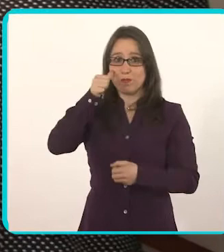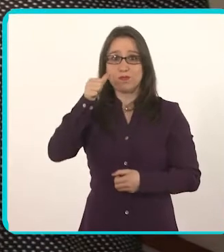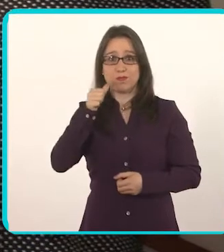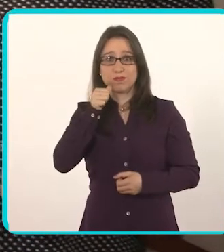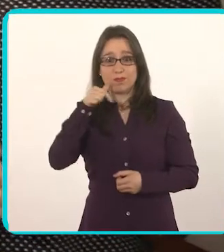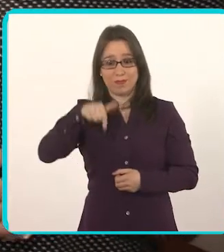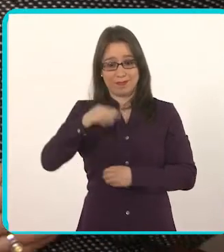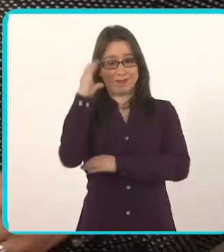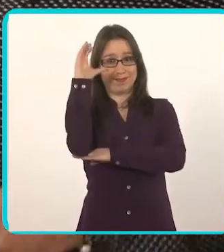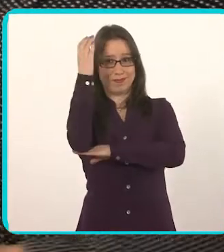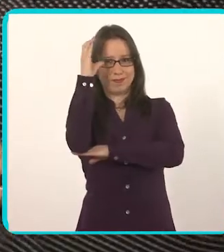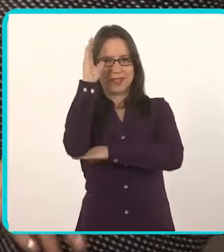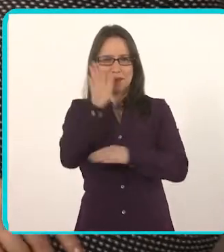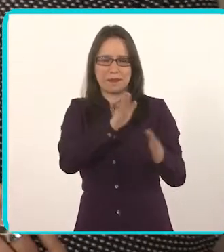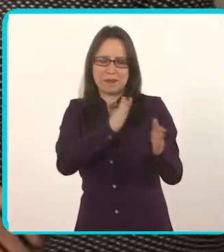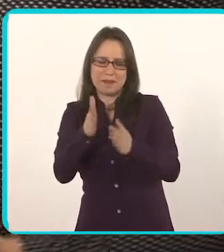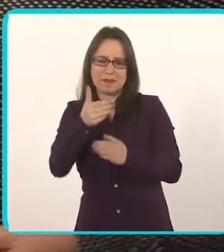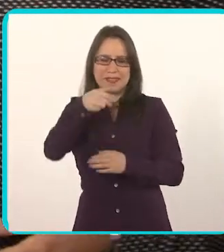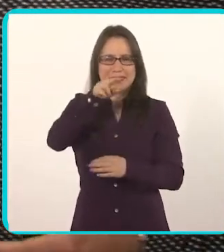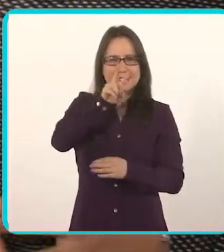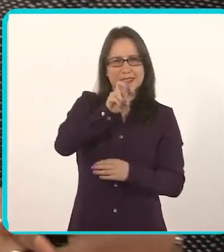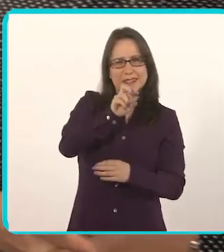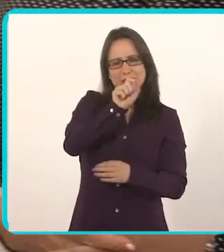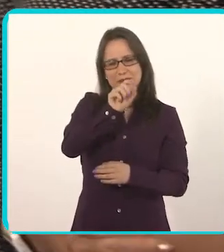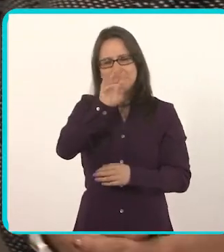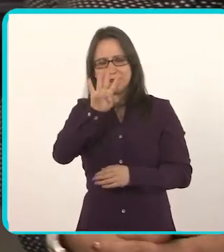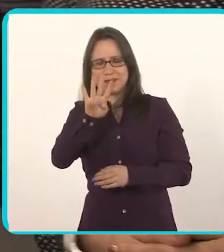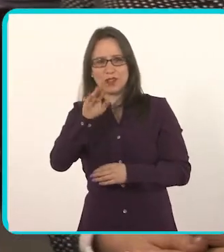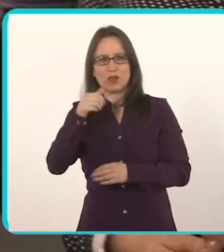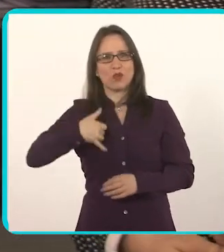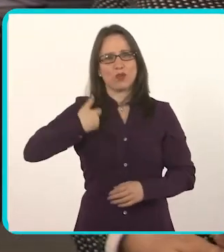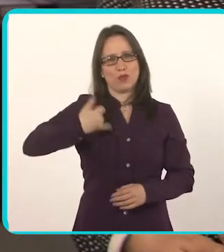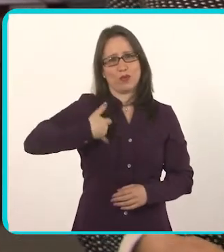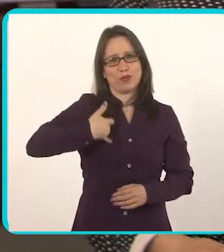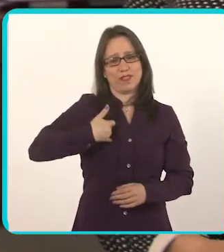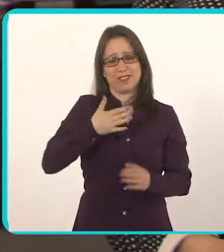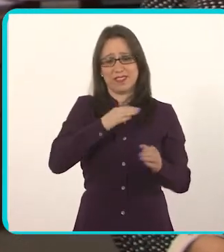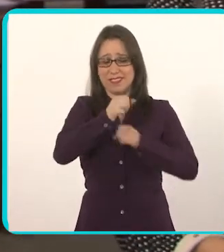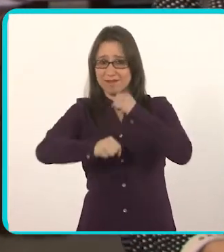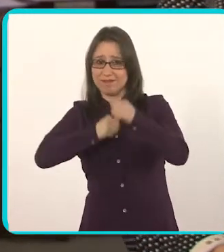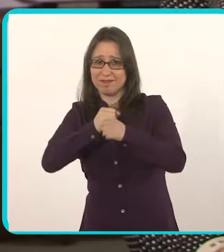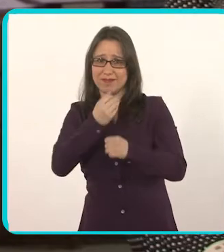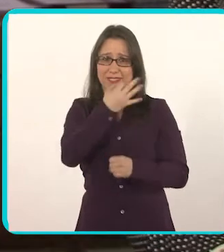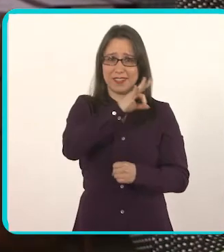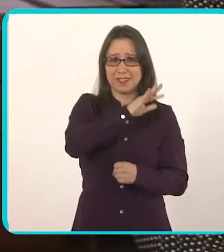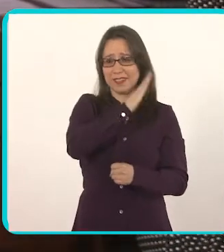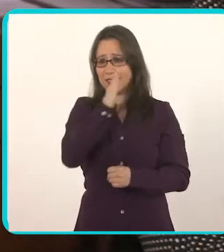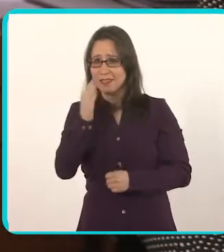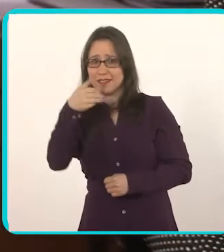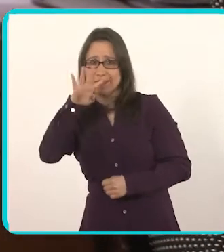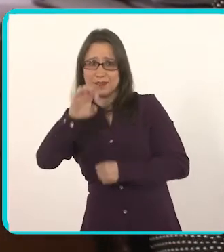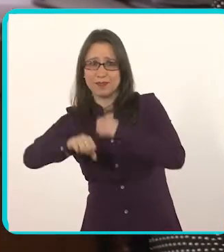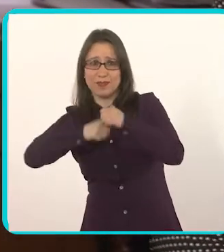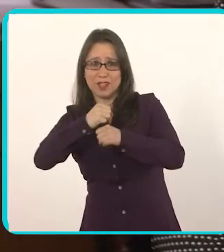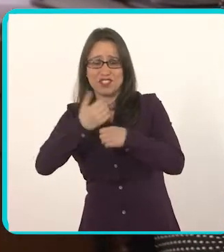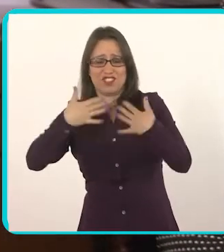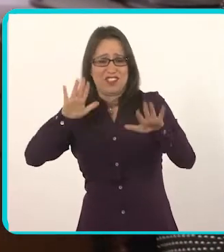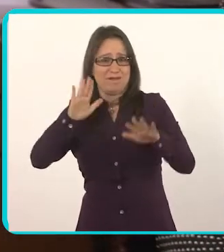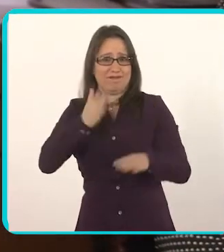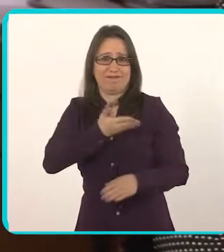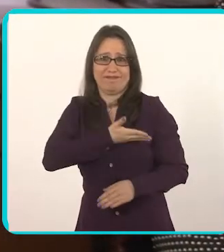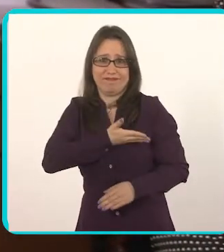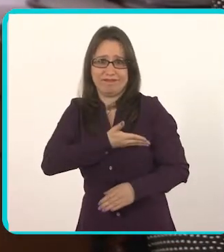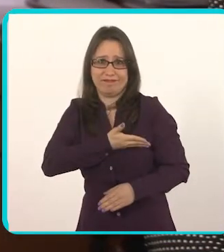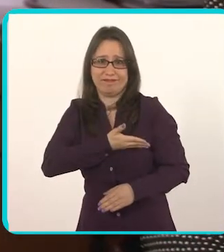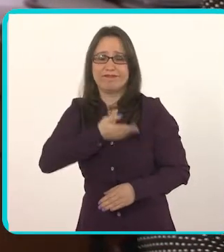de embarazo adolescente en el país es que tenemos un 17.4% de adolescentes de 13 a 19 años